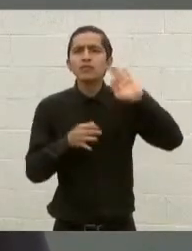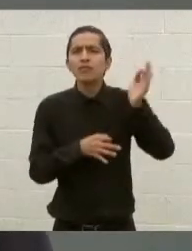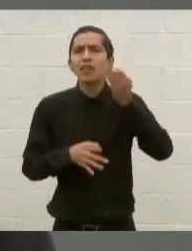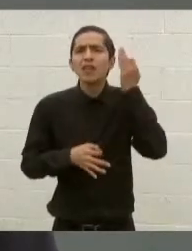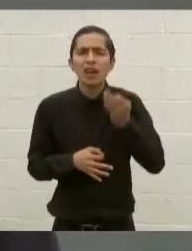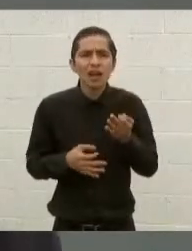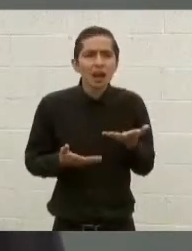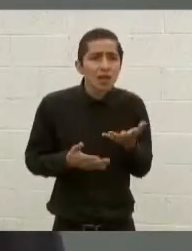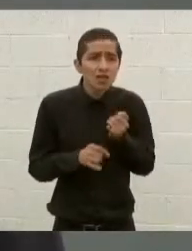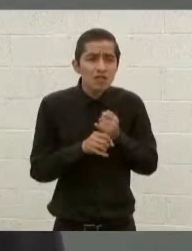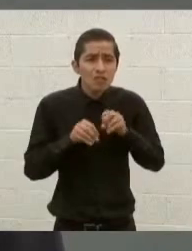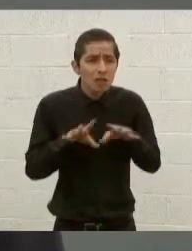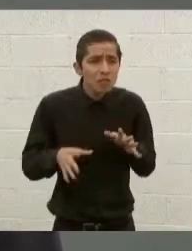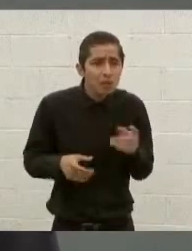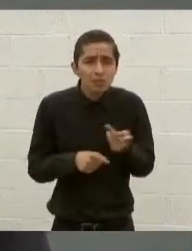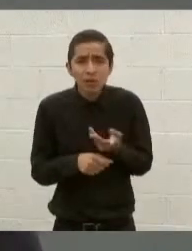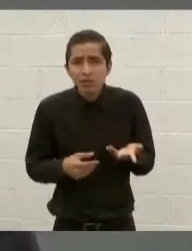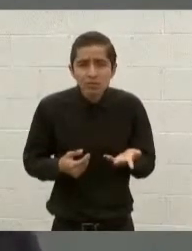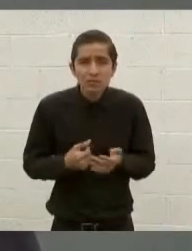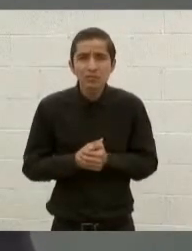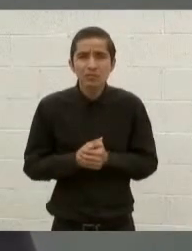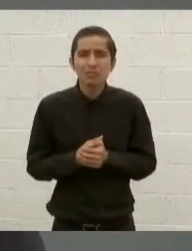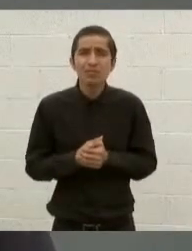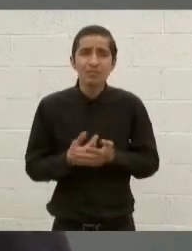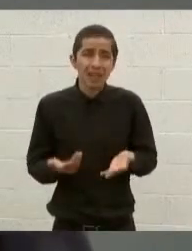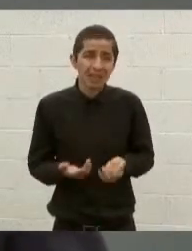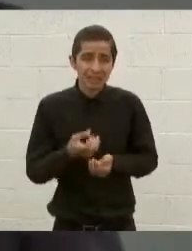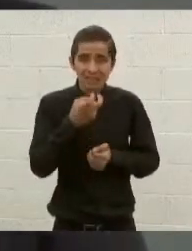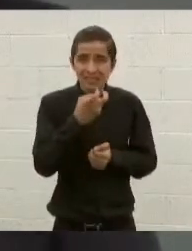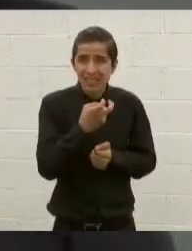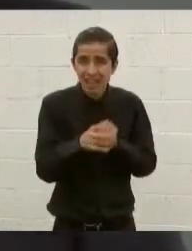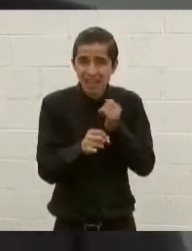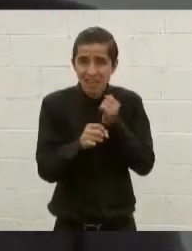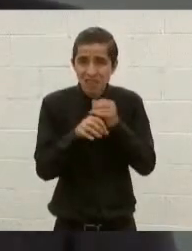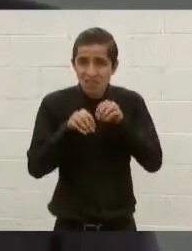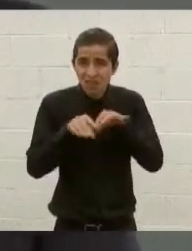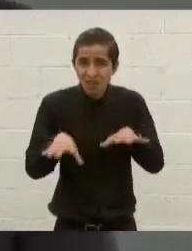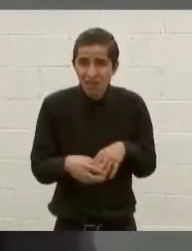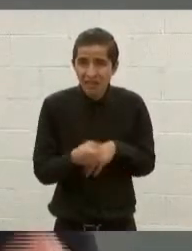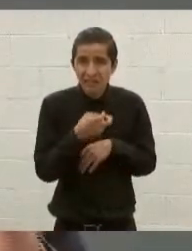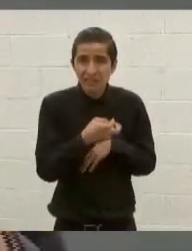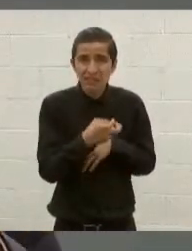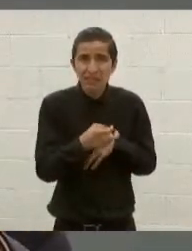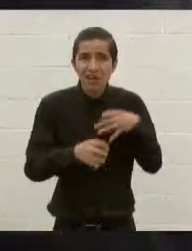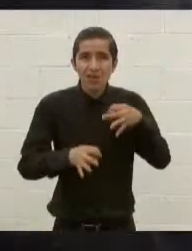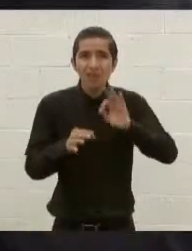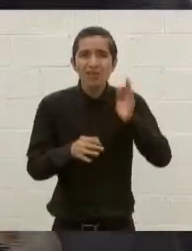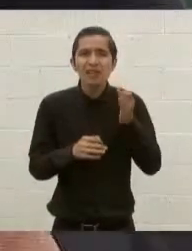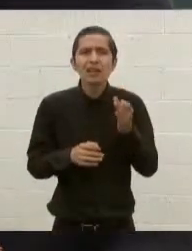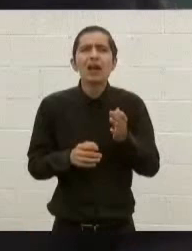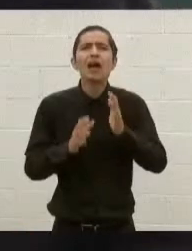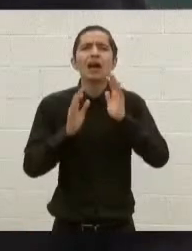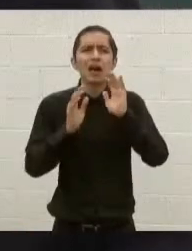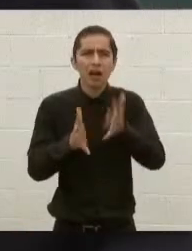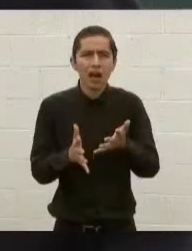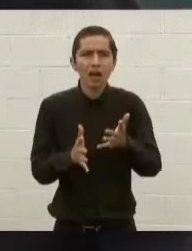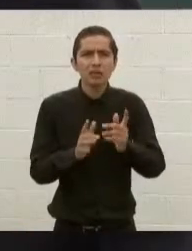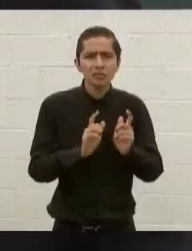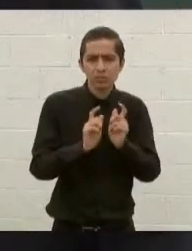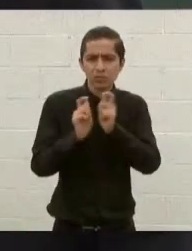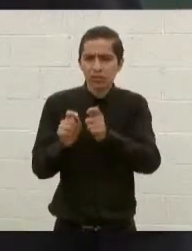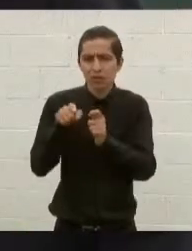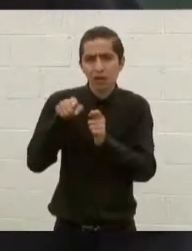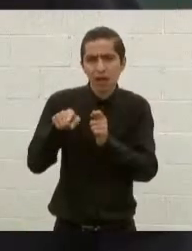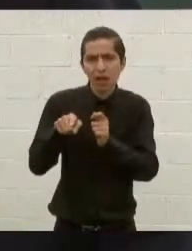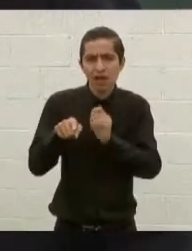Villegas, ¿hay algo de información, secretario? Bueno, esa información ya está en manos de